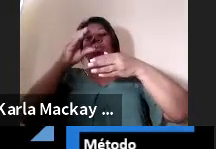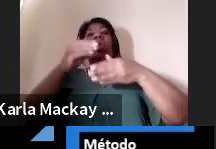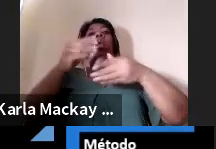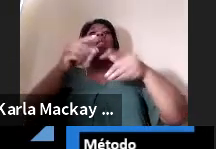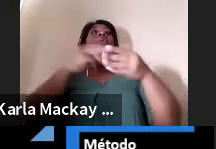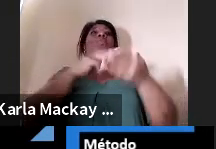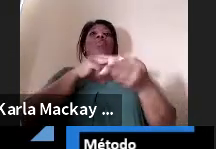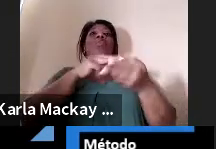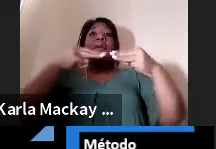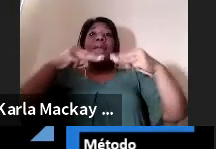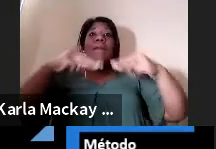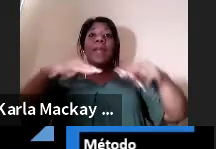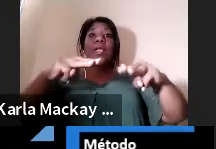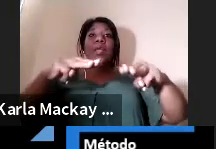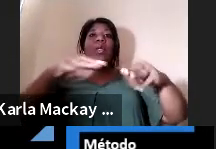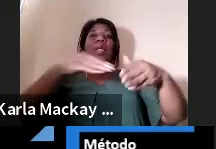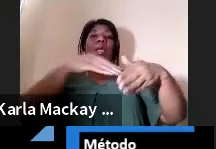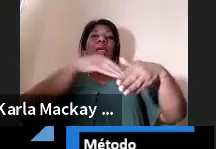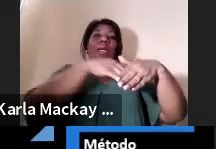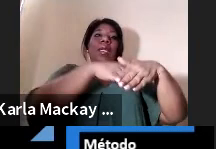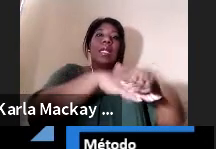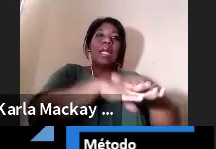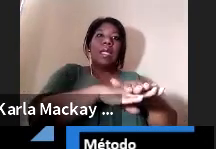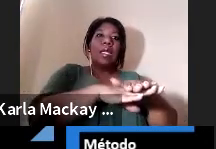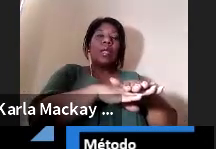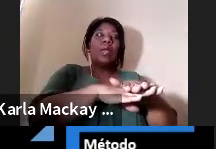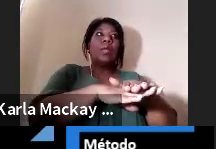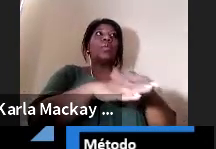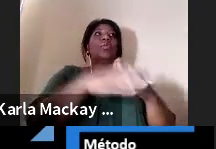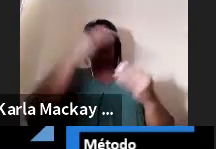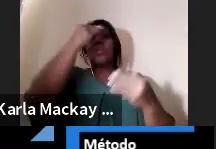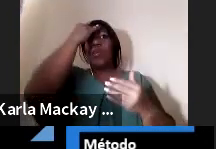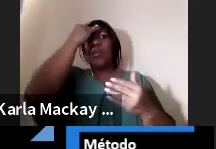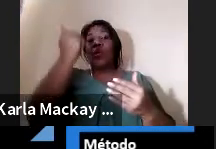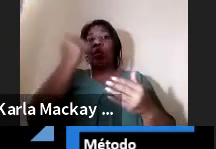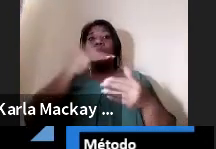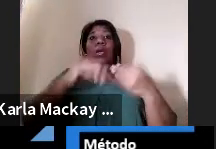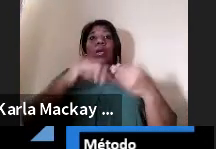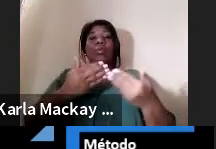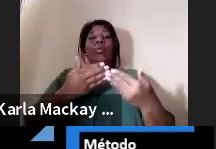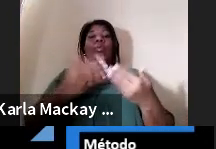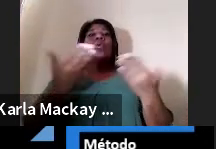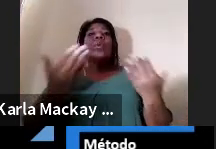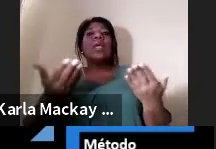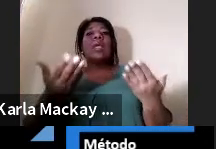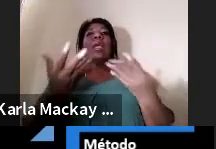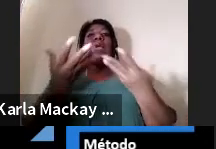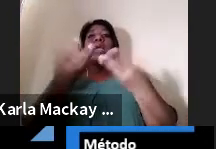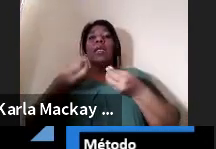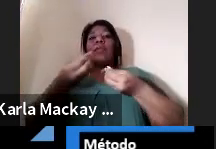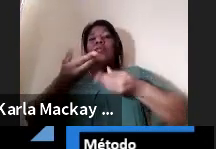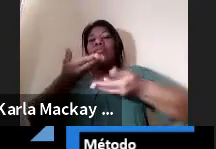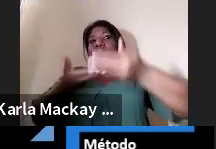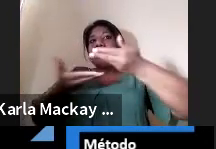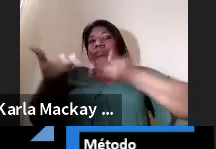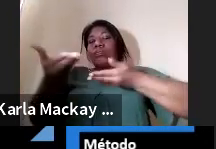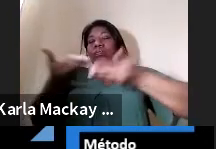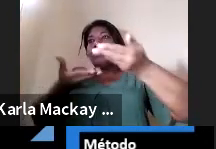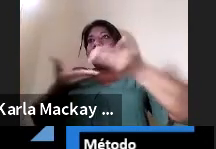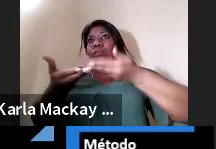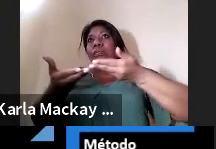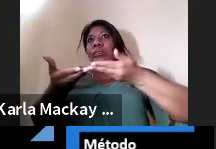Un método que busca la inclusión, porque dentro de todo este ejercicio también compartimos con muchos estudiantes que han sido,